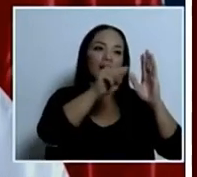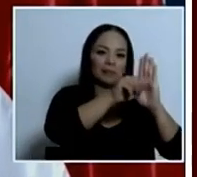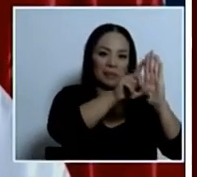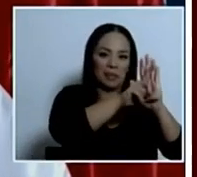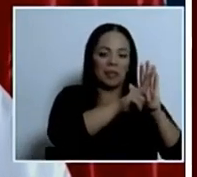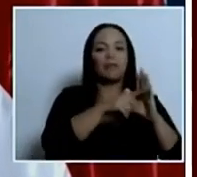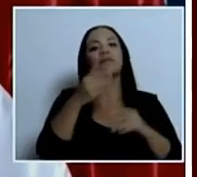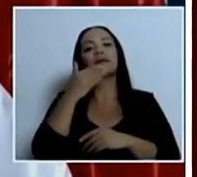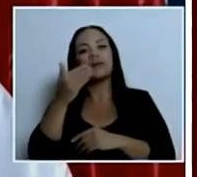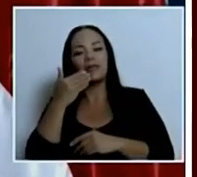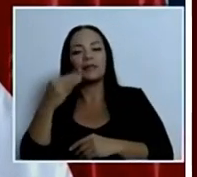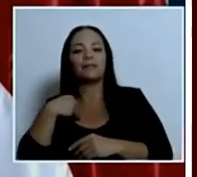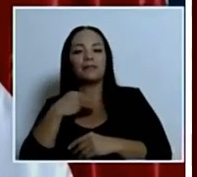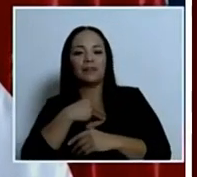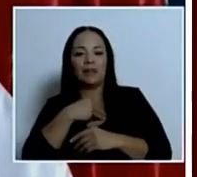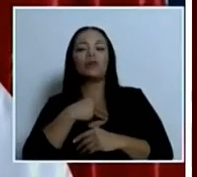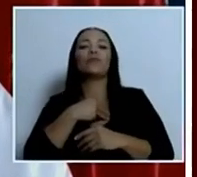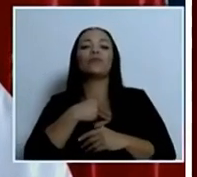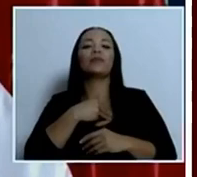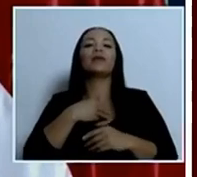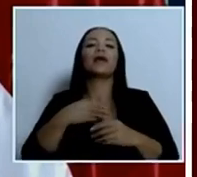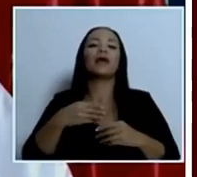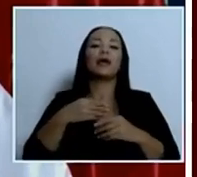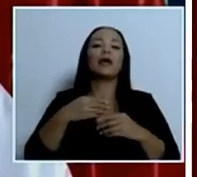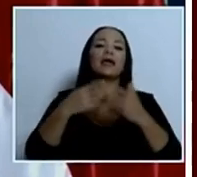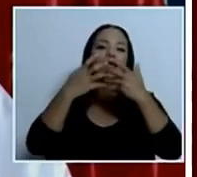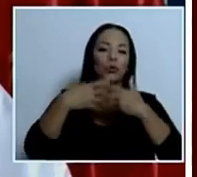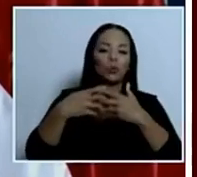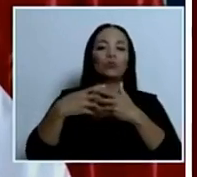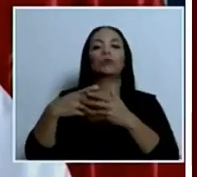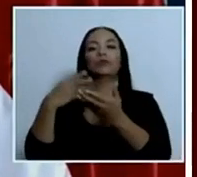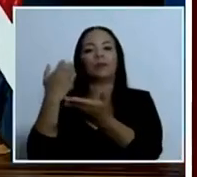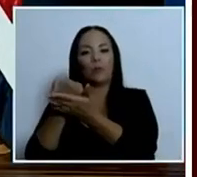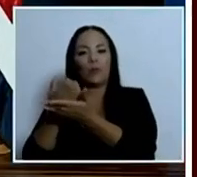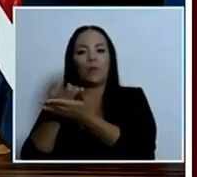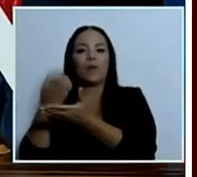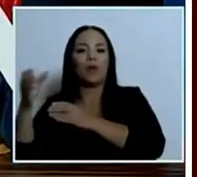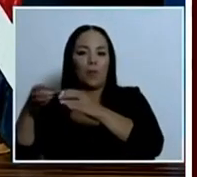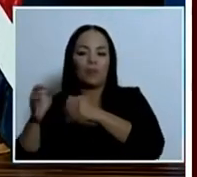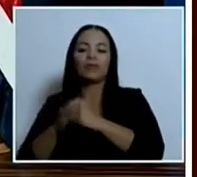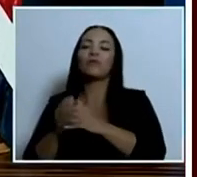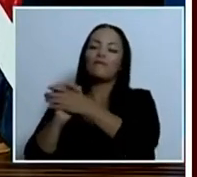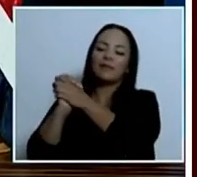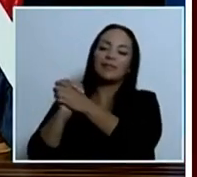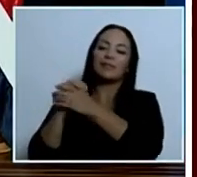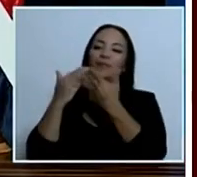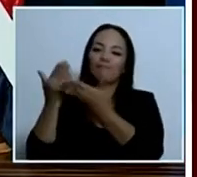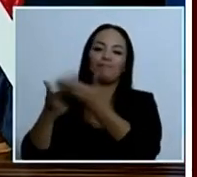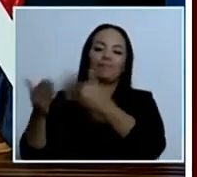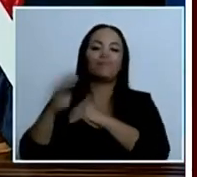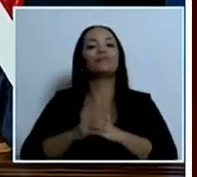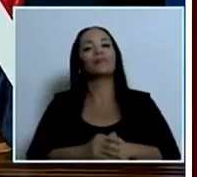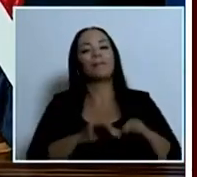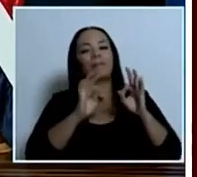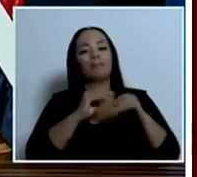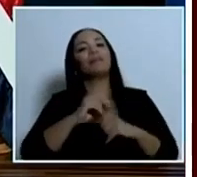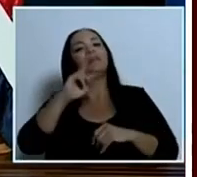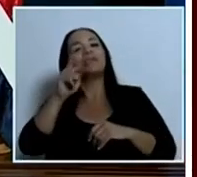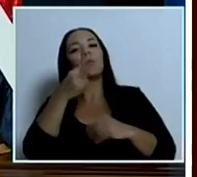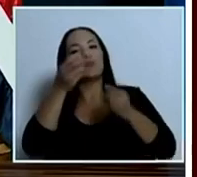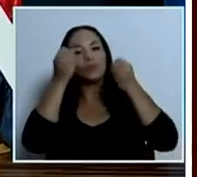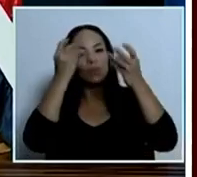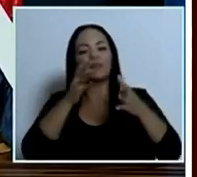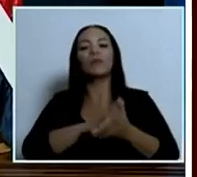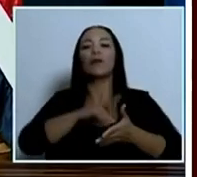esfuerzos del Ministerio de Economía, Industria y Comercio. Muy amable, ministro. Lo felicito. Gracias, presidente. El segundo anuncio trata sobre la